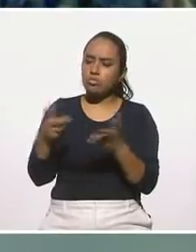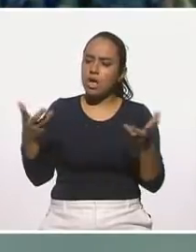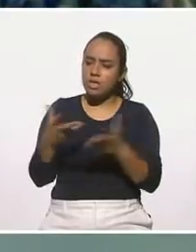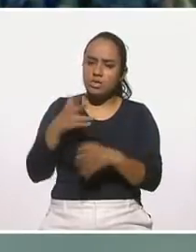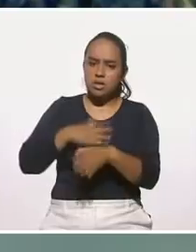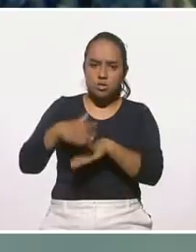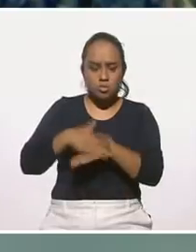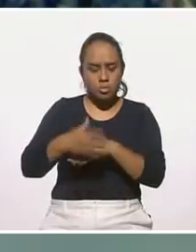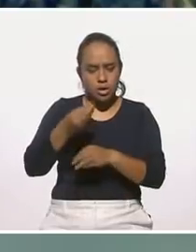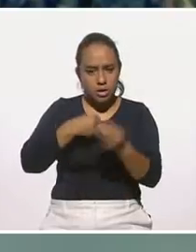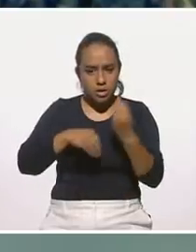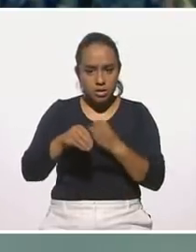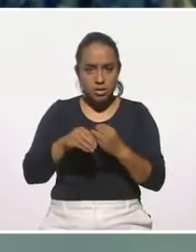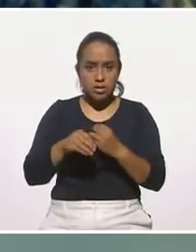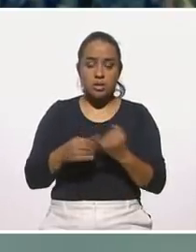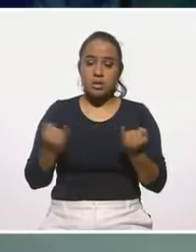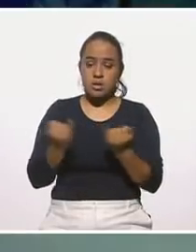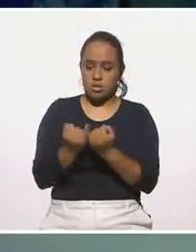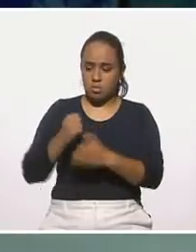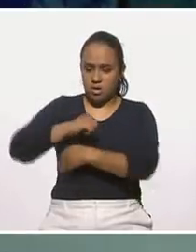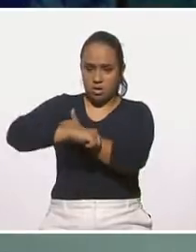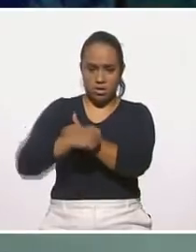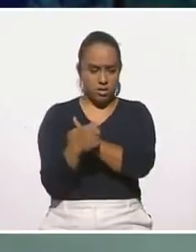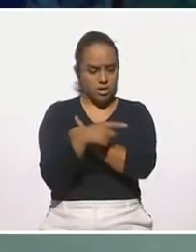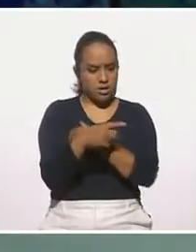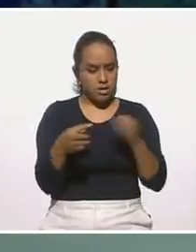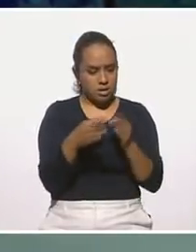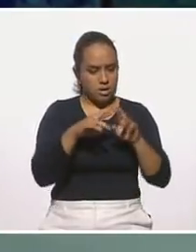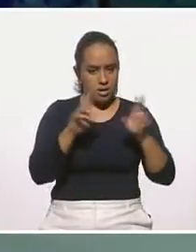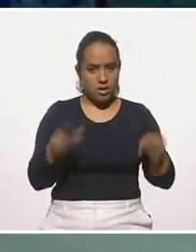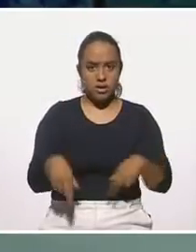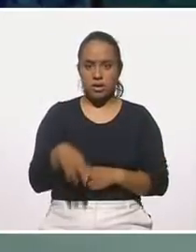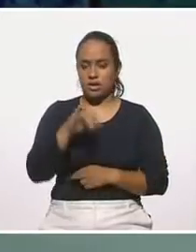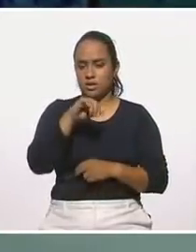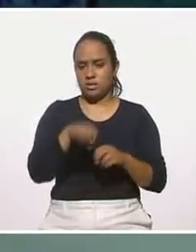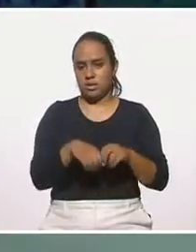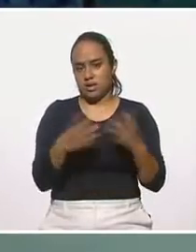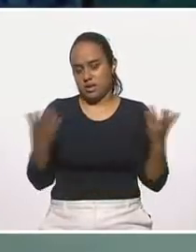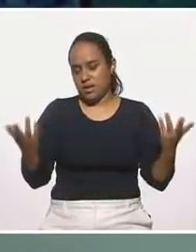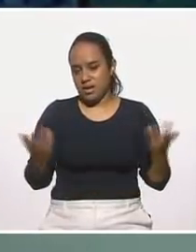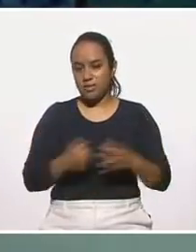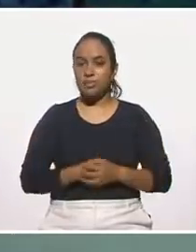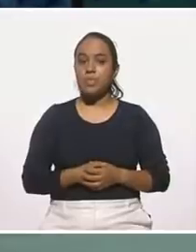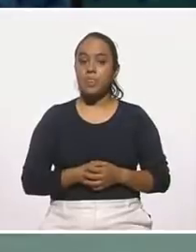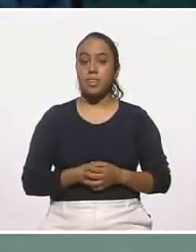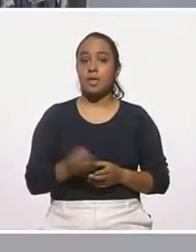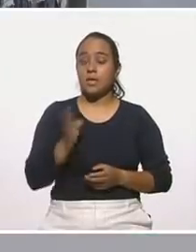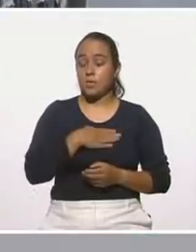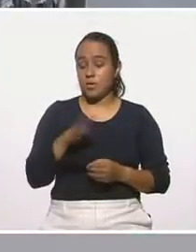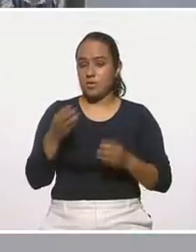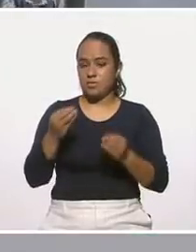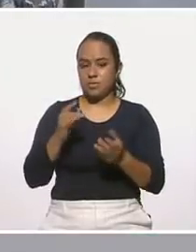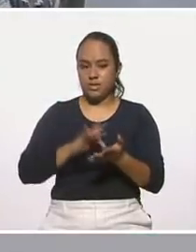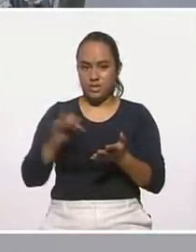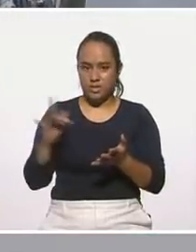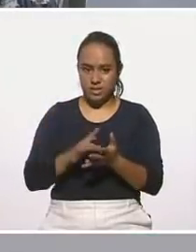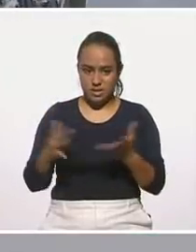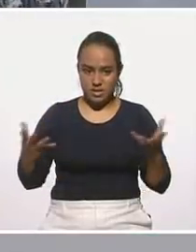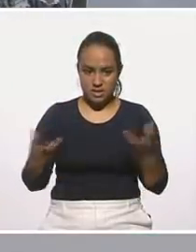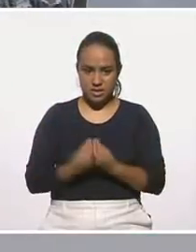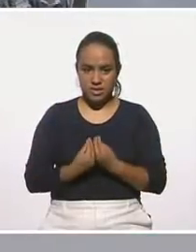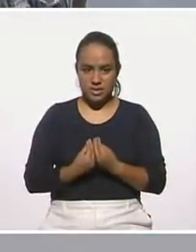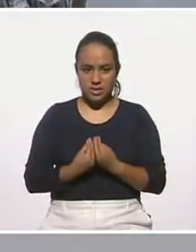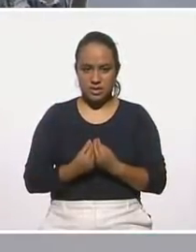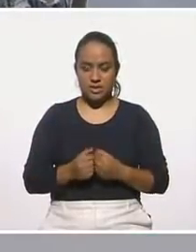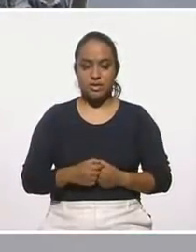de nopal. Y principalmente hasta resguardarlos ahí en el refri, ¿no? Claro que sí, para sacar tus de apuros. Así es, pues muchísimas gracias por estar aquí. pregunta no es